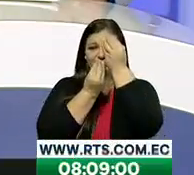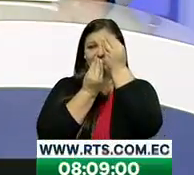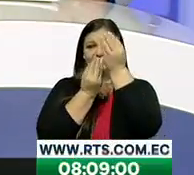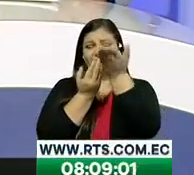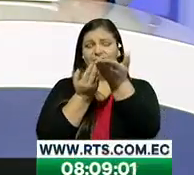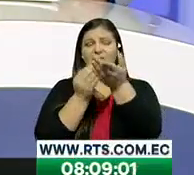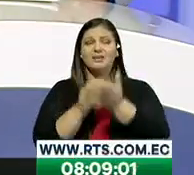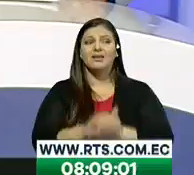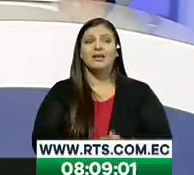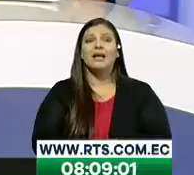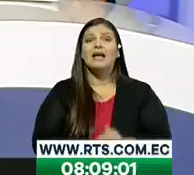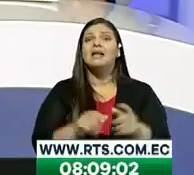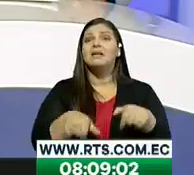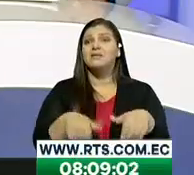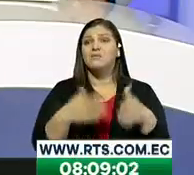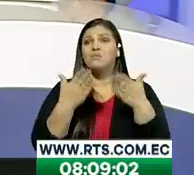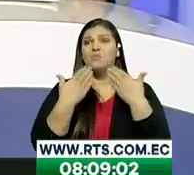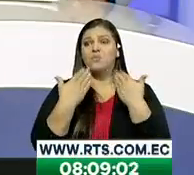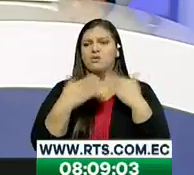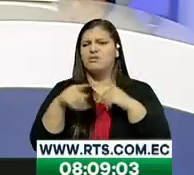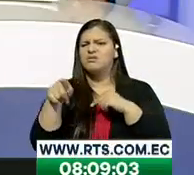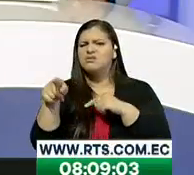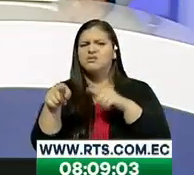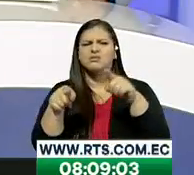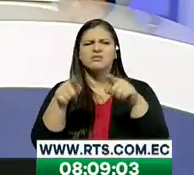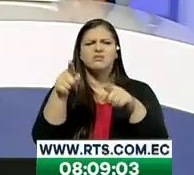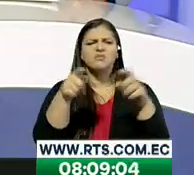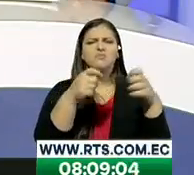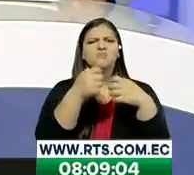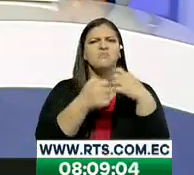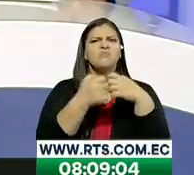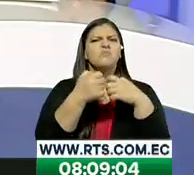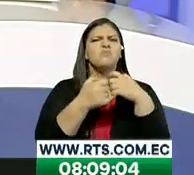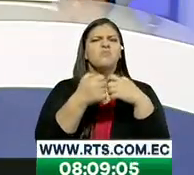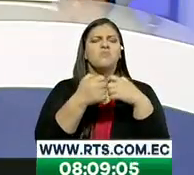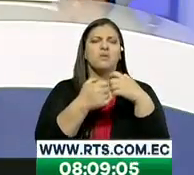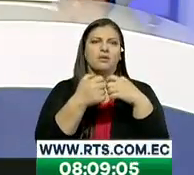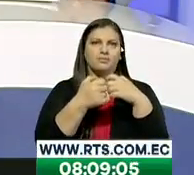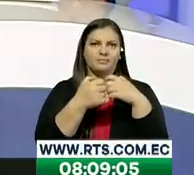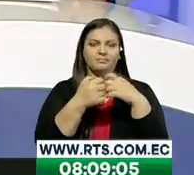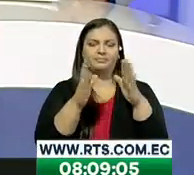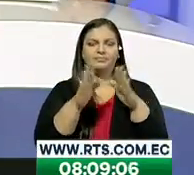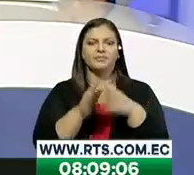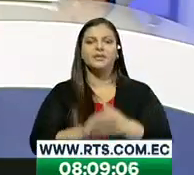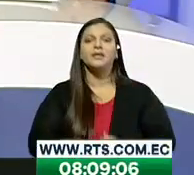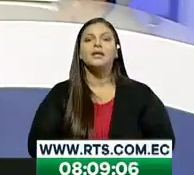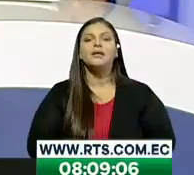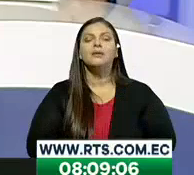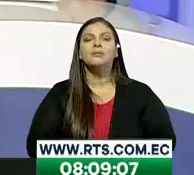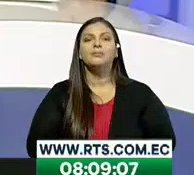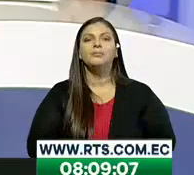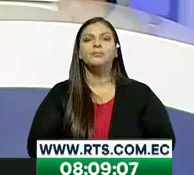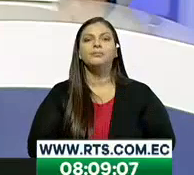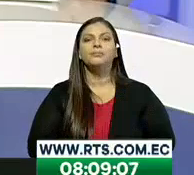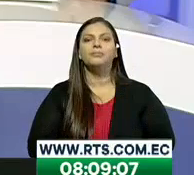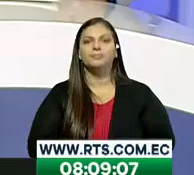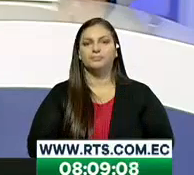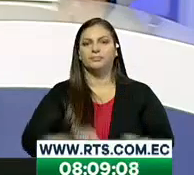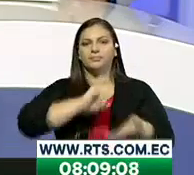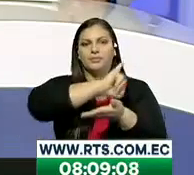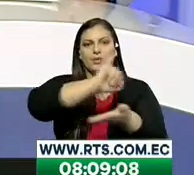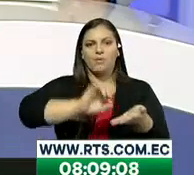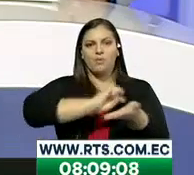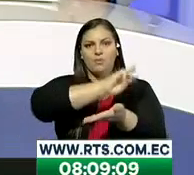problemas en Guayaquil. La noticia nos ha traído a la cooperativa La Concordia, sector de la Juan Montalvo.